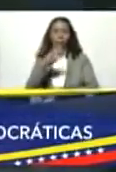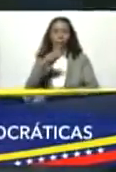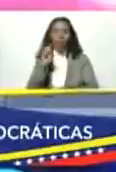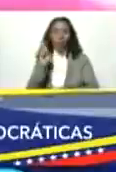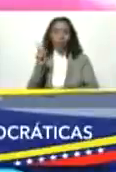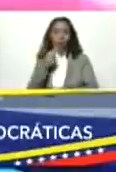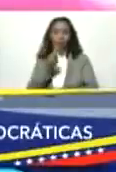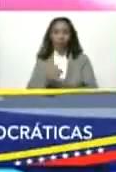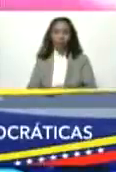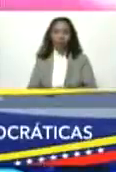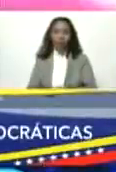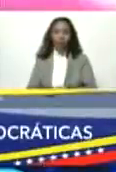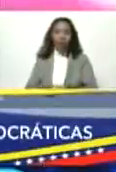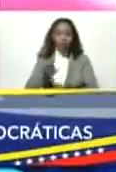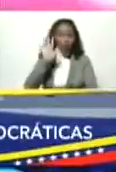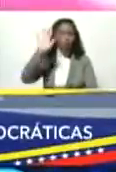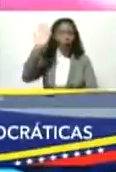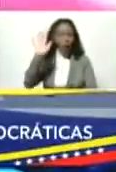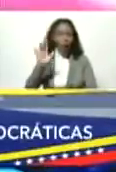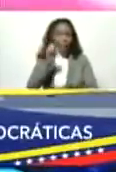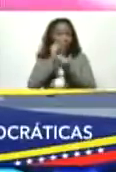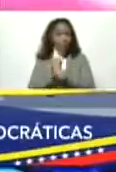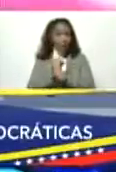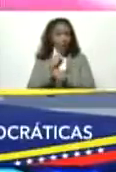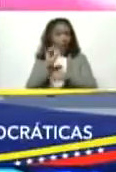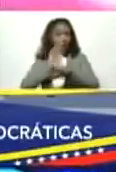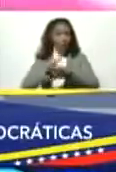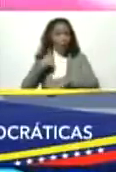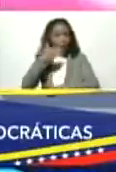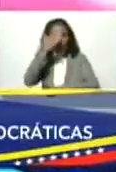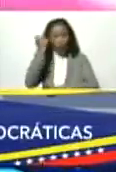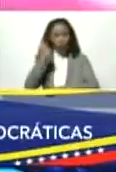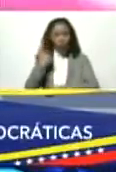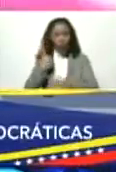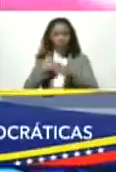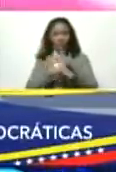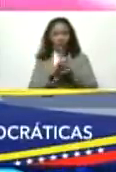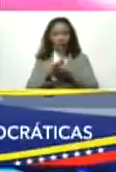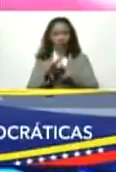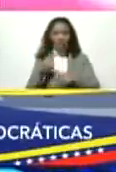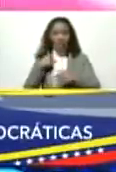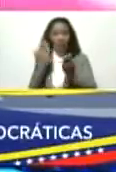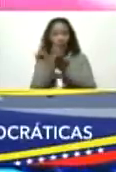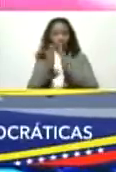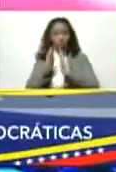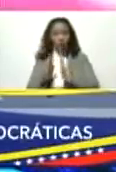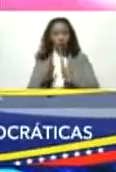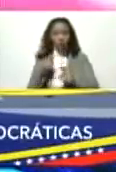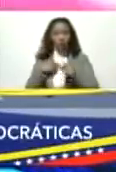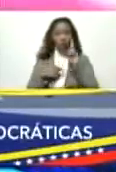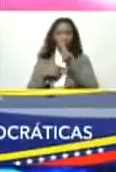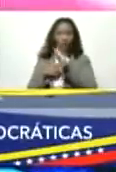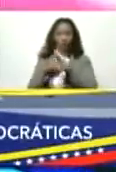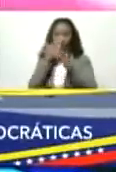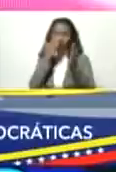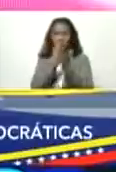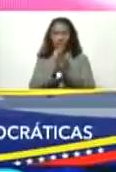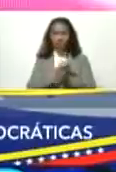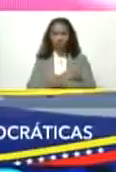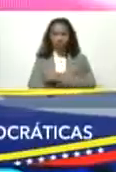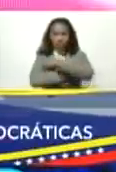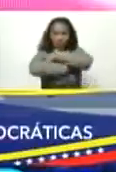te espero en la salida y cuando a mí se me olvidó cuando iba saliendo del colegio cuando veo a Faraco al frente así